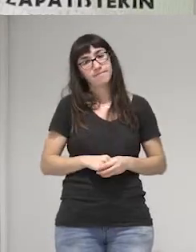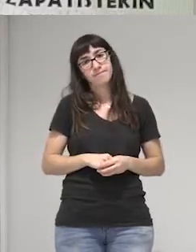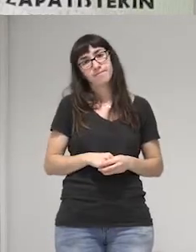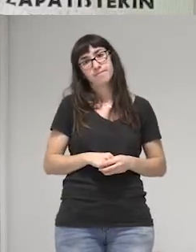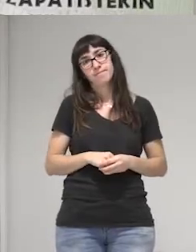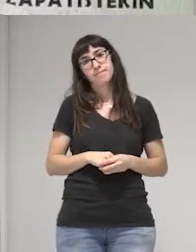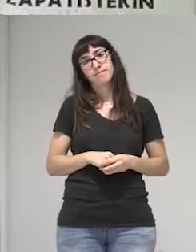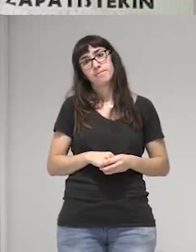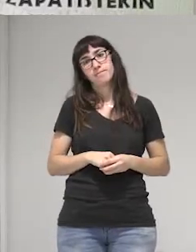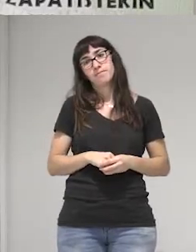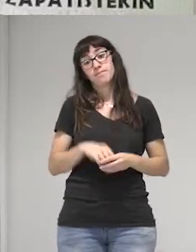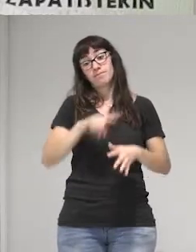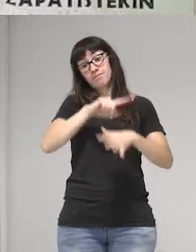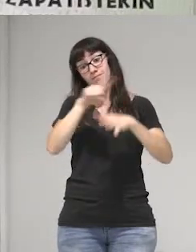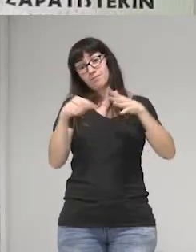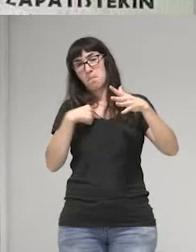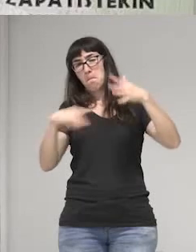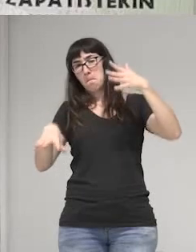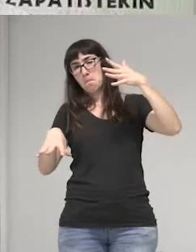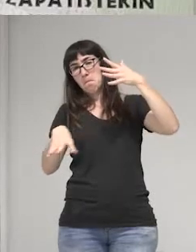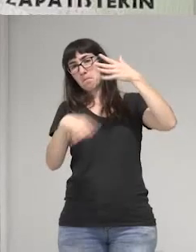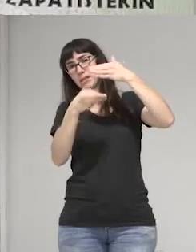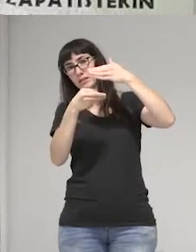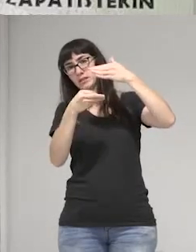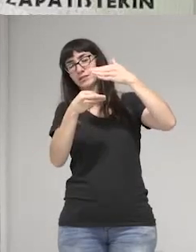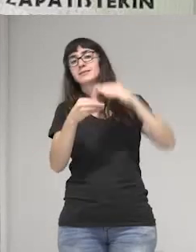y yo le sumo el Estado.